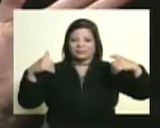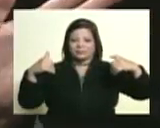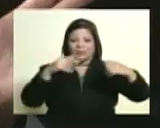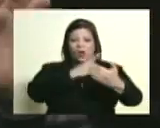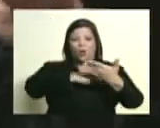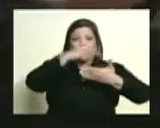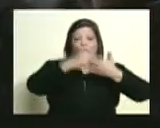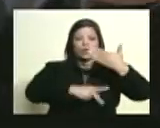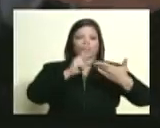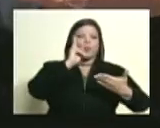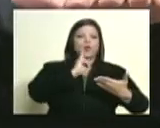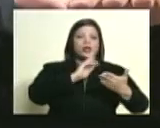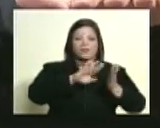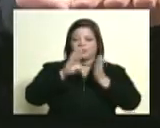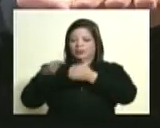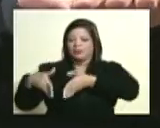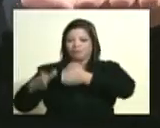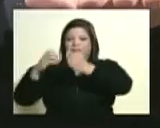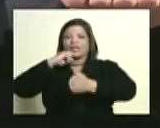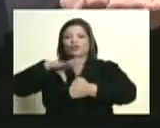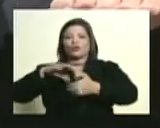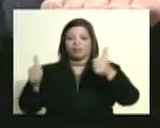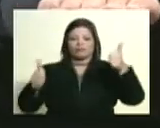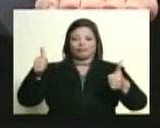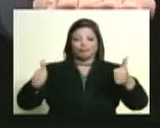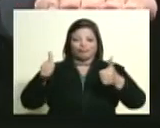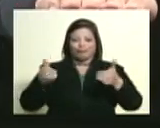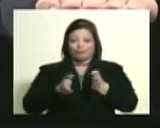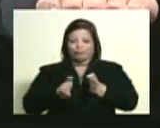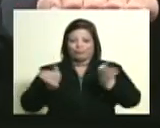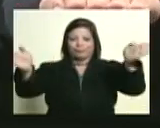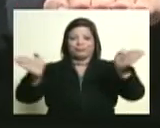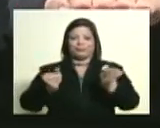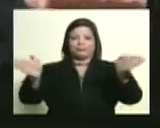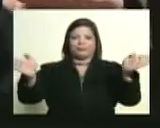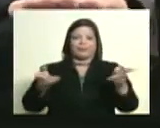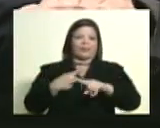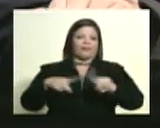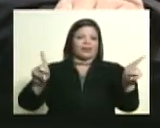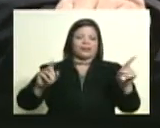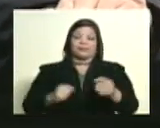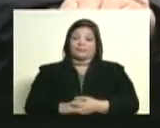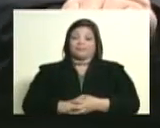proyecto de Bolívar y el curso de la historia que tomó la república en ese entonces